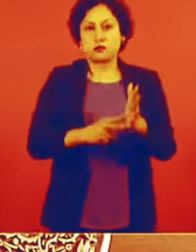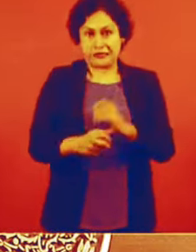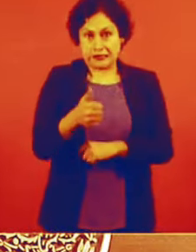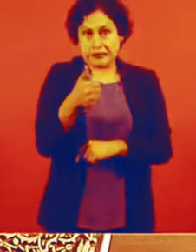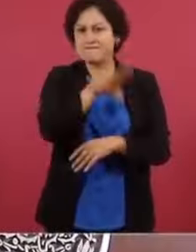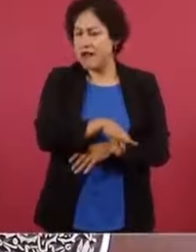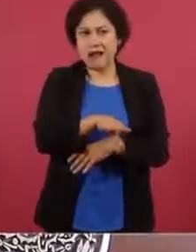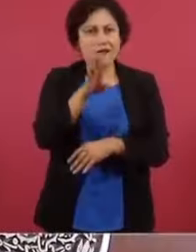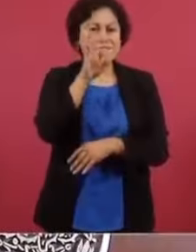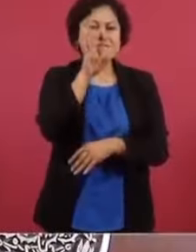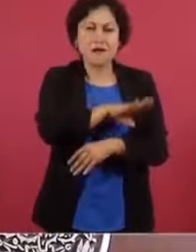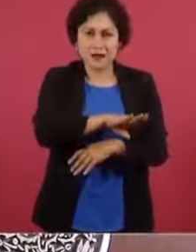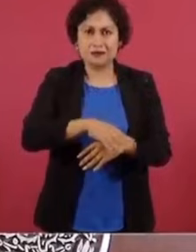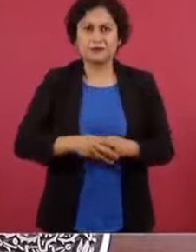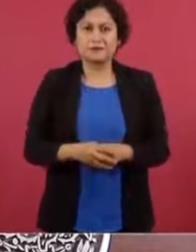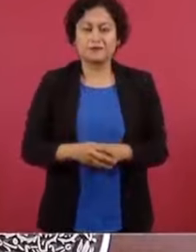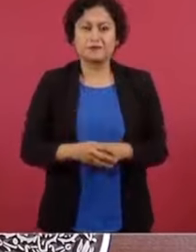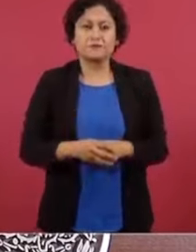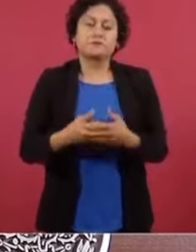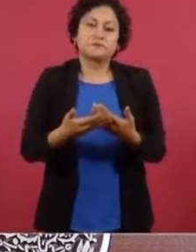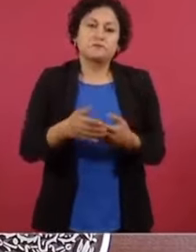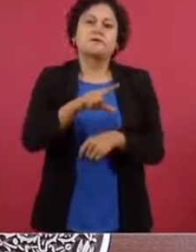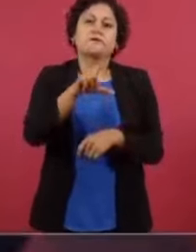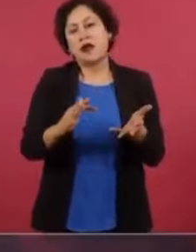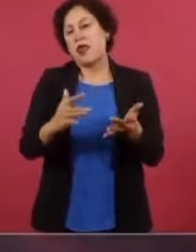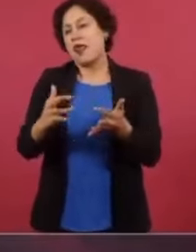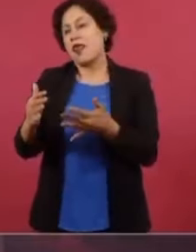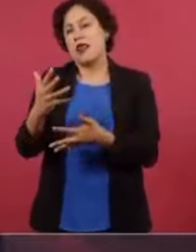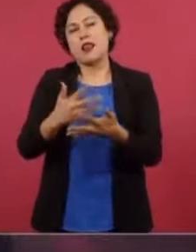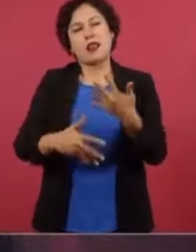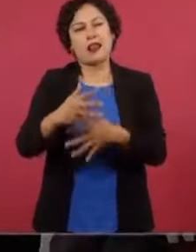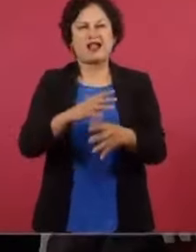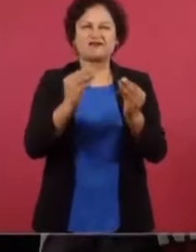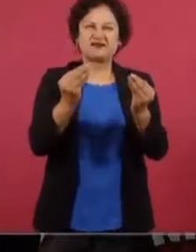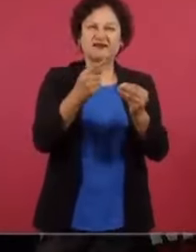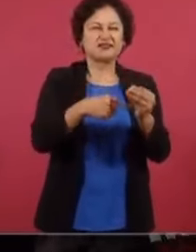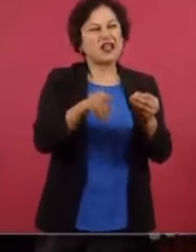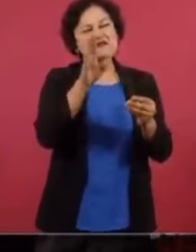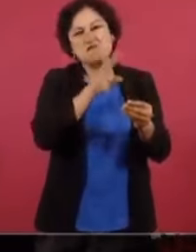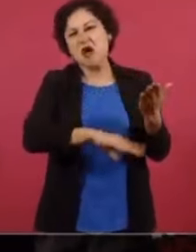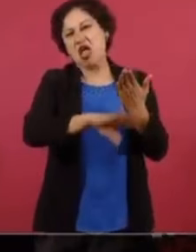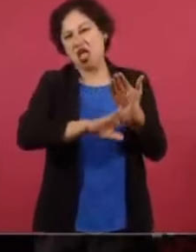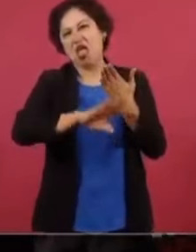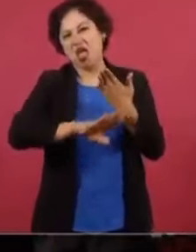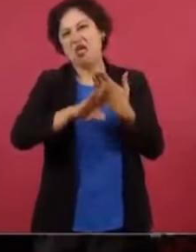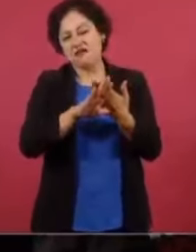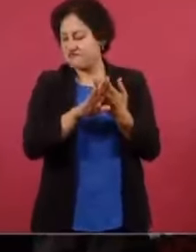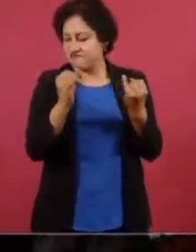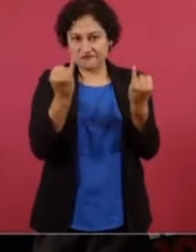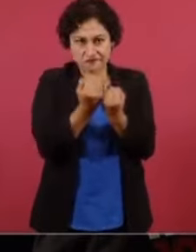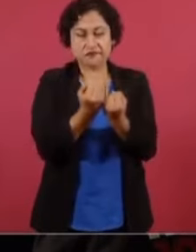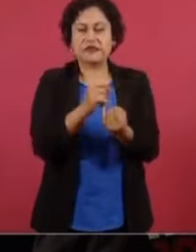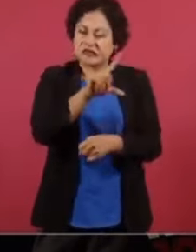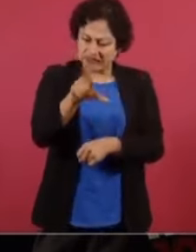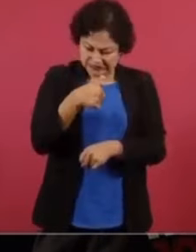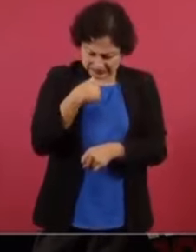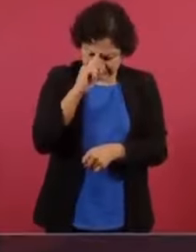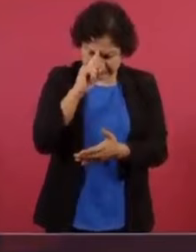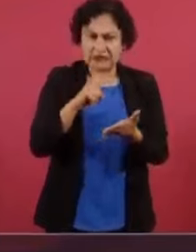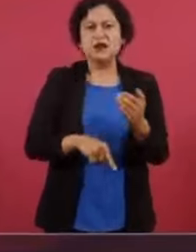muy mal El Universal. Y luego, lo mismo, ayer la sucia. Y de repente, no sé si para el 12 o para el 18,